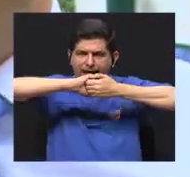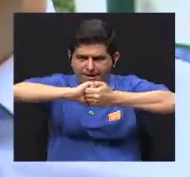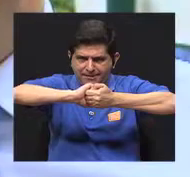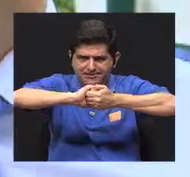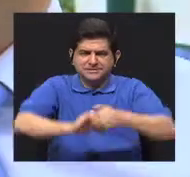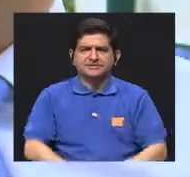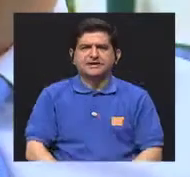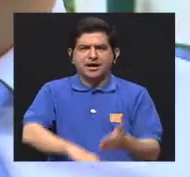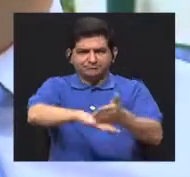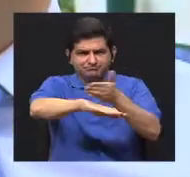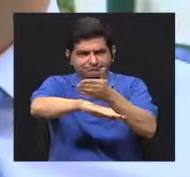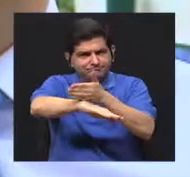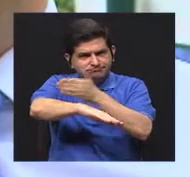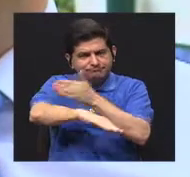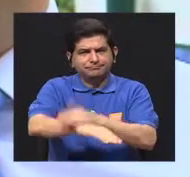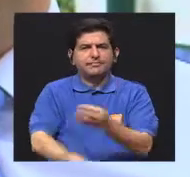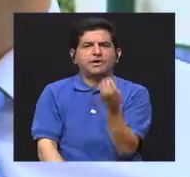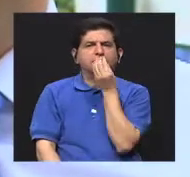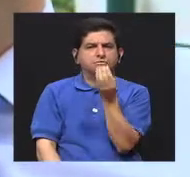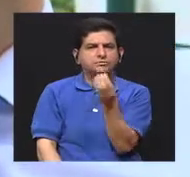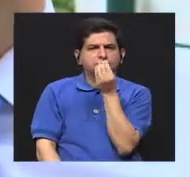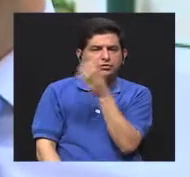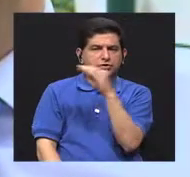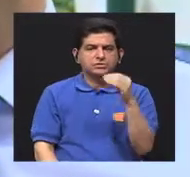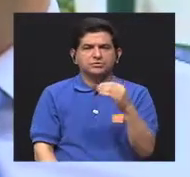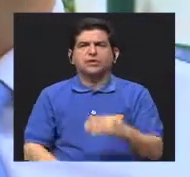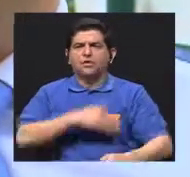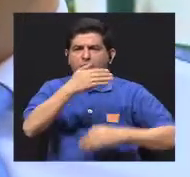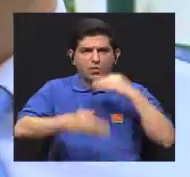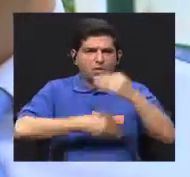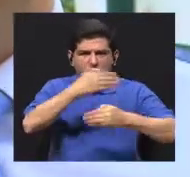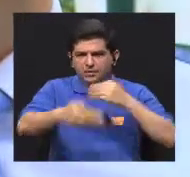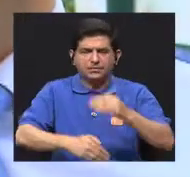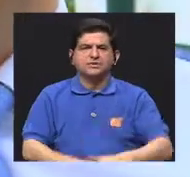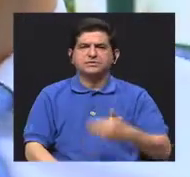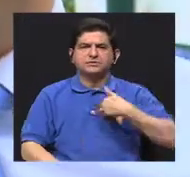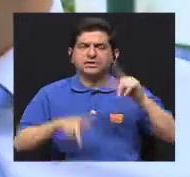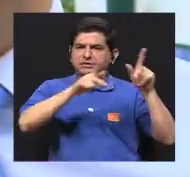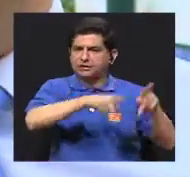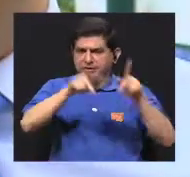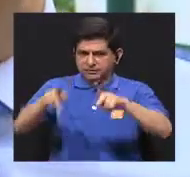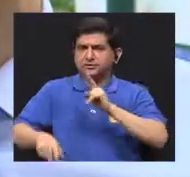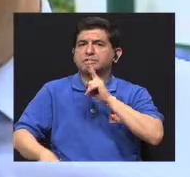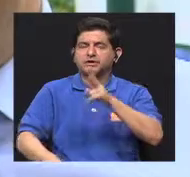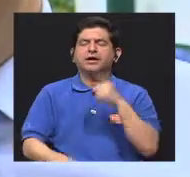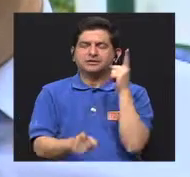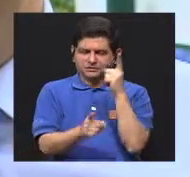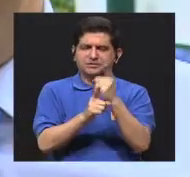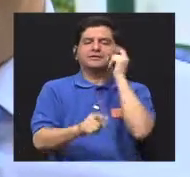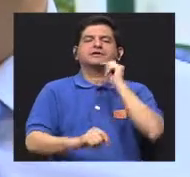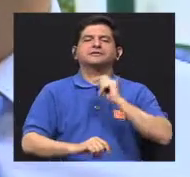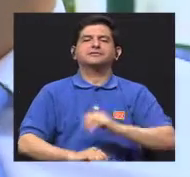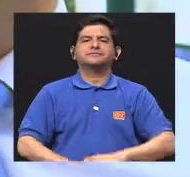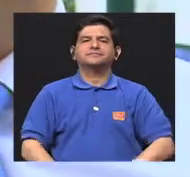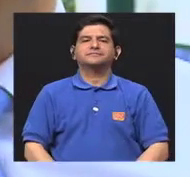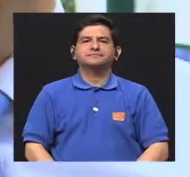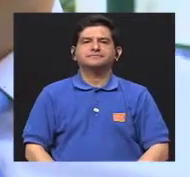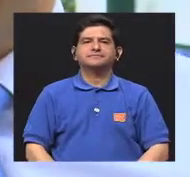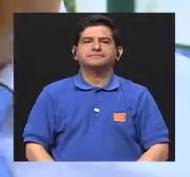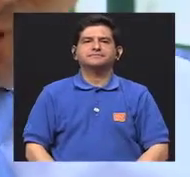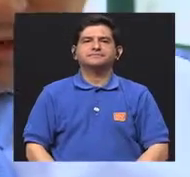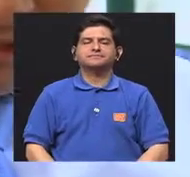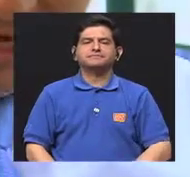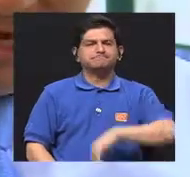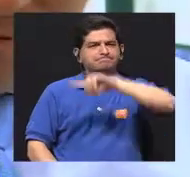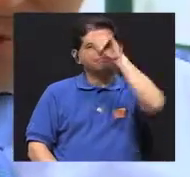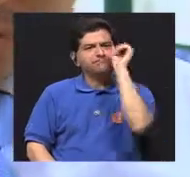como un aliado para mejorar la nutrición o la alimentación de las personas, ¿verdad? Exactamente, sí. ok.